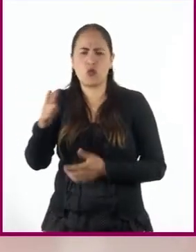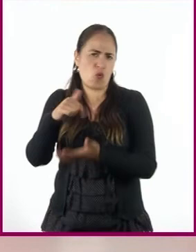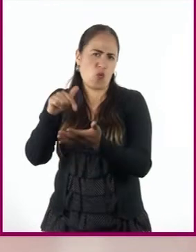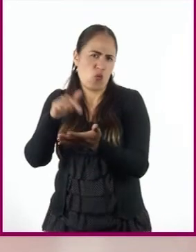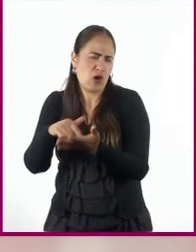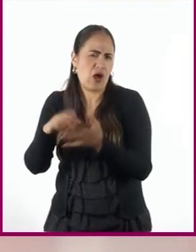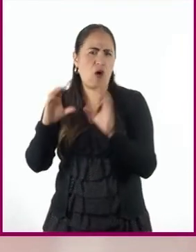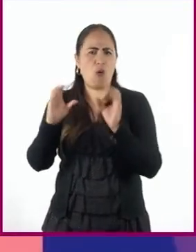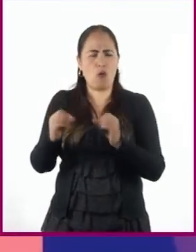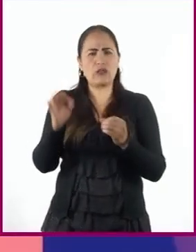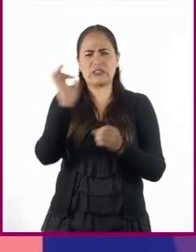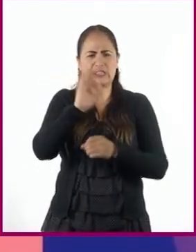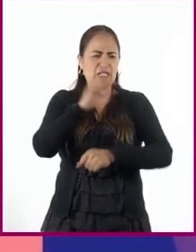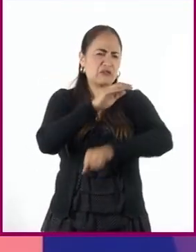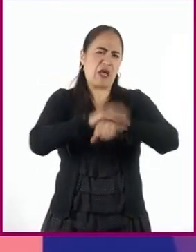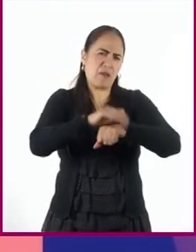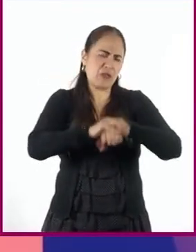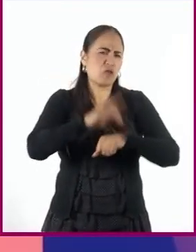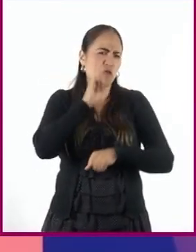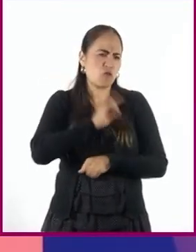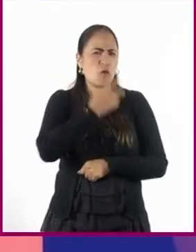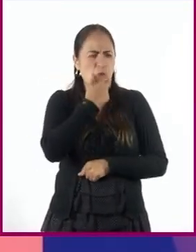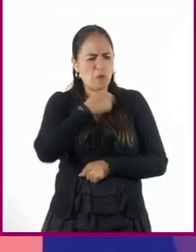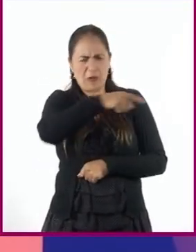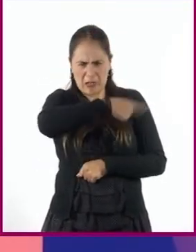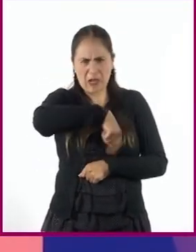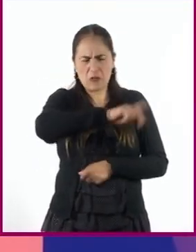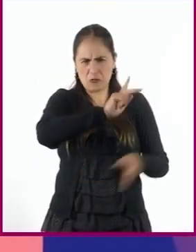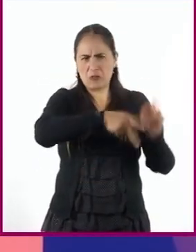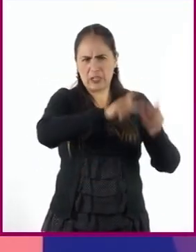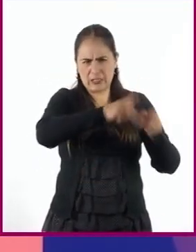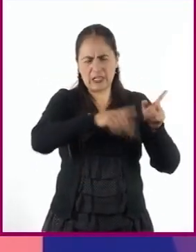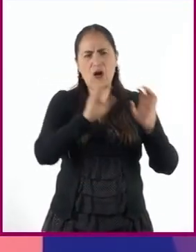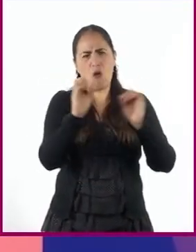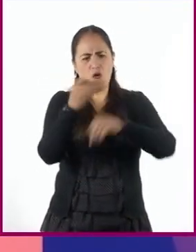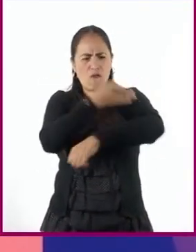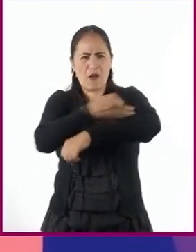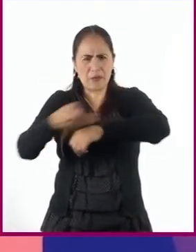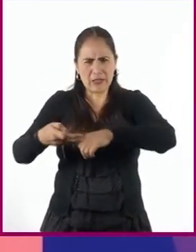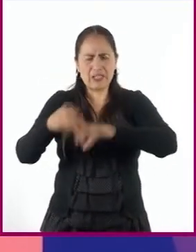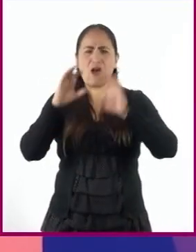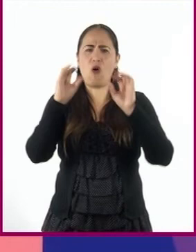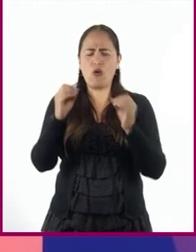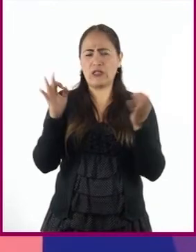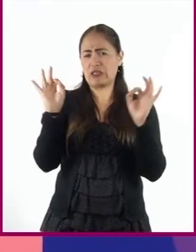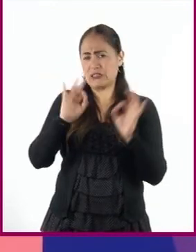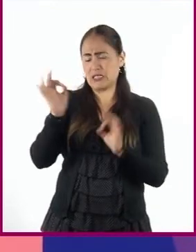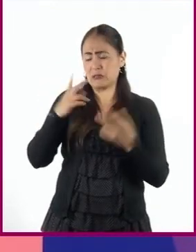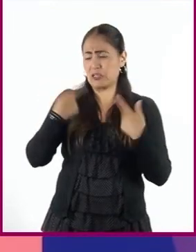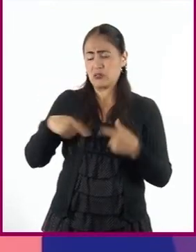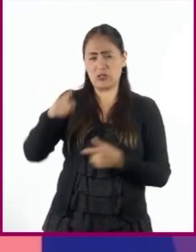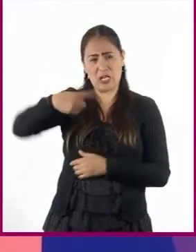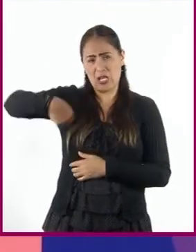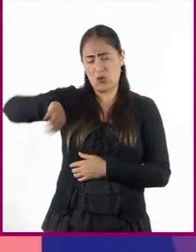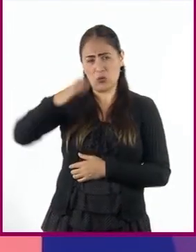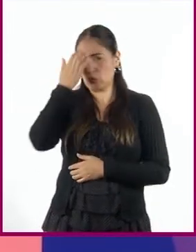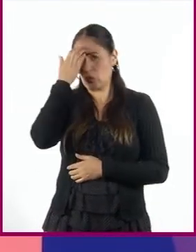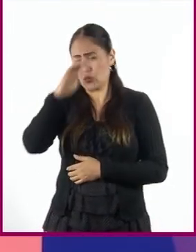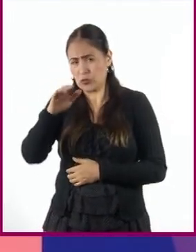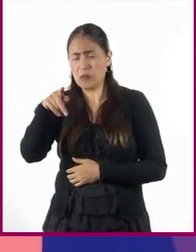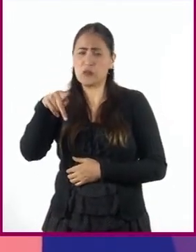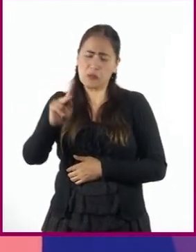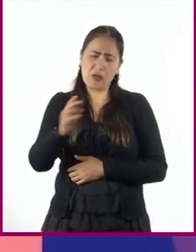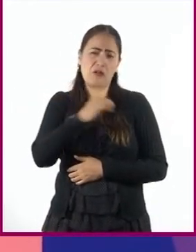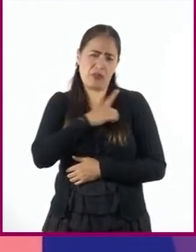También con nuestras amigas o amigos. Y, claro, con nuestros familiares o hasta desconocidos con quienes tengamos que